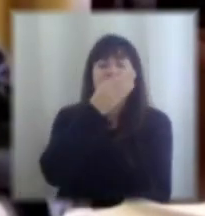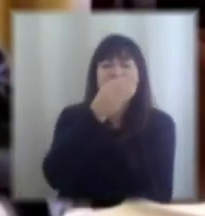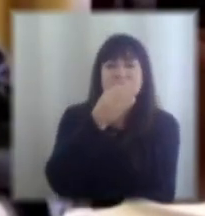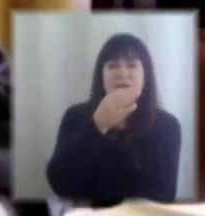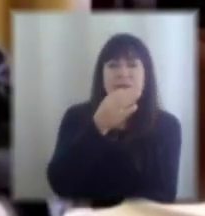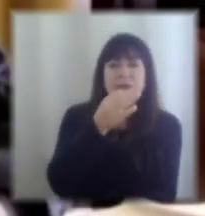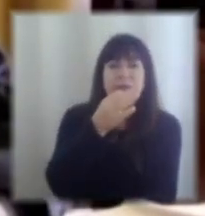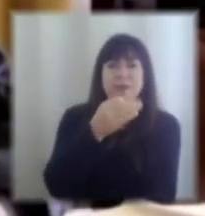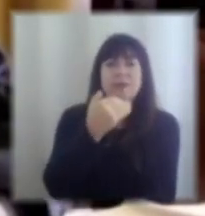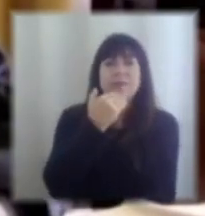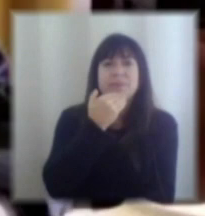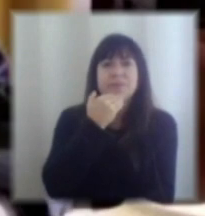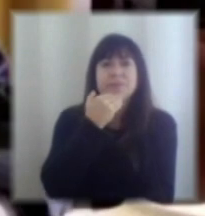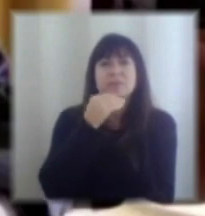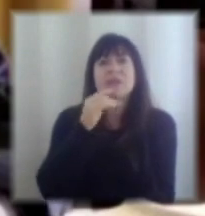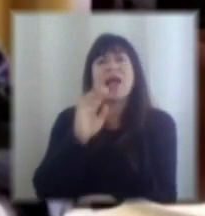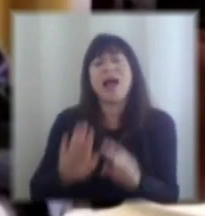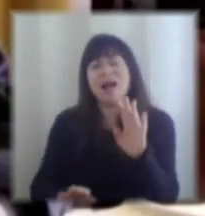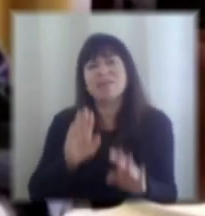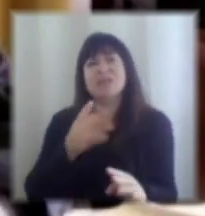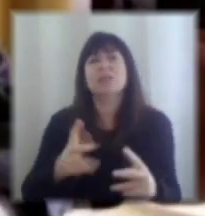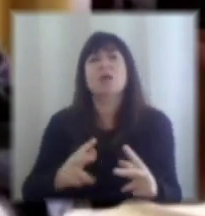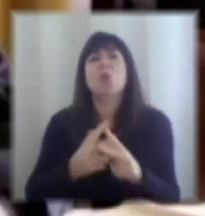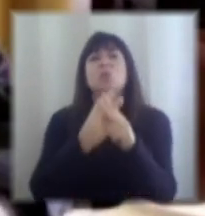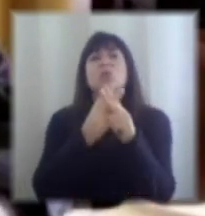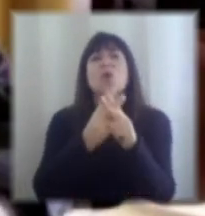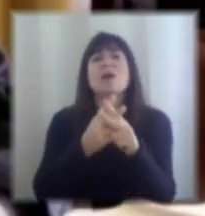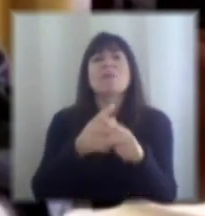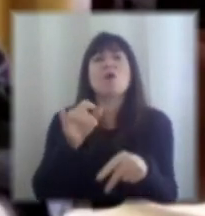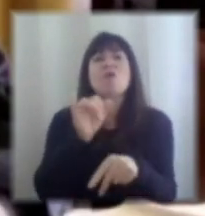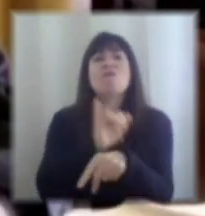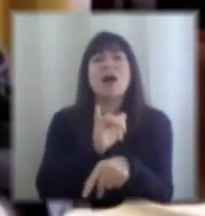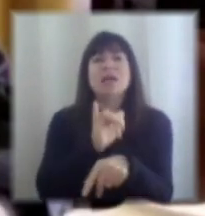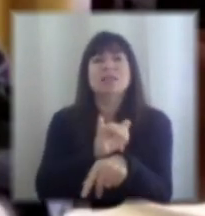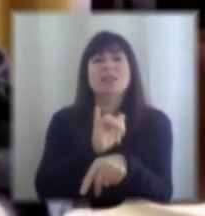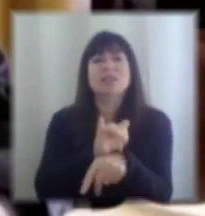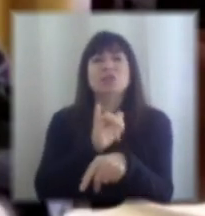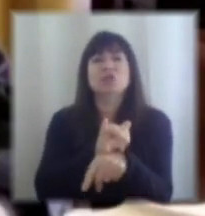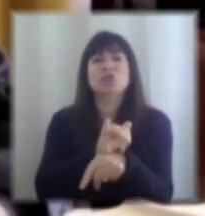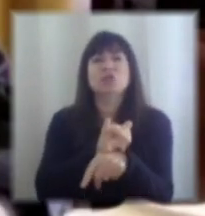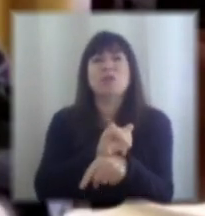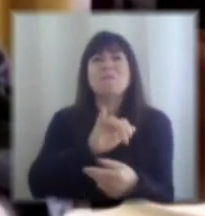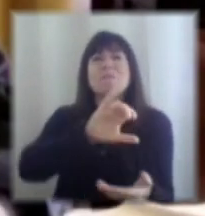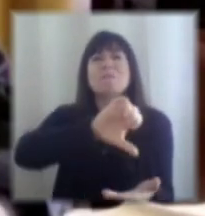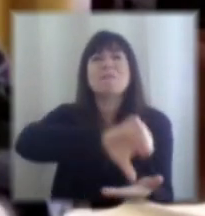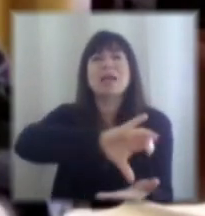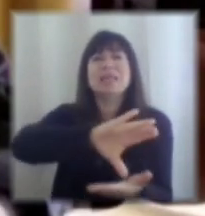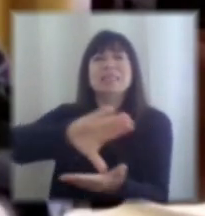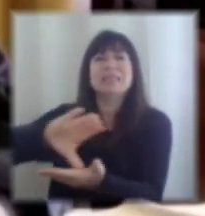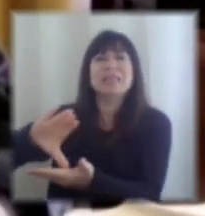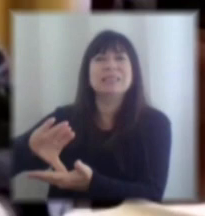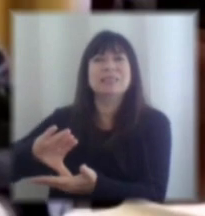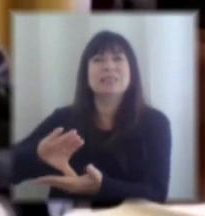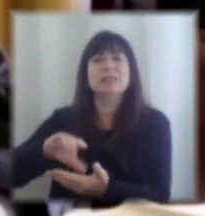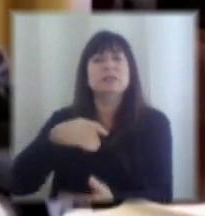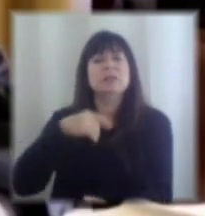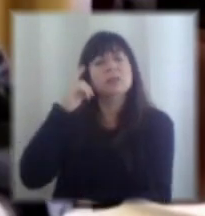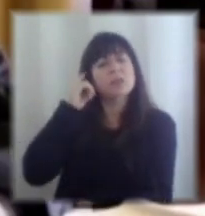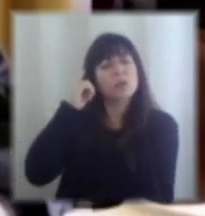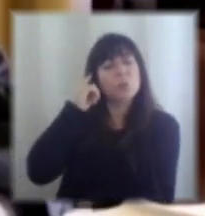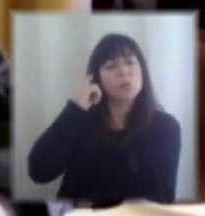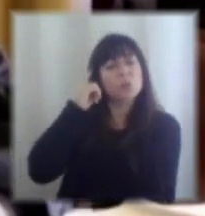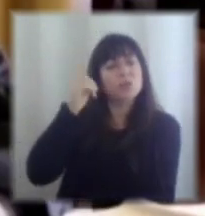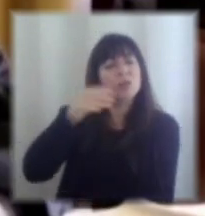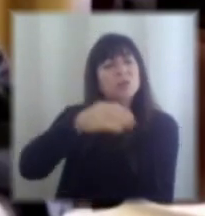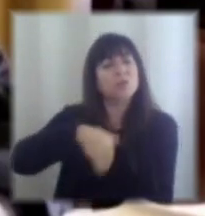también a veces nos construimos como falsos países donde típico lo que se escucha que nosotros